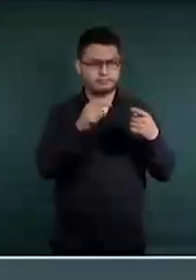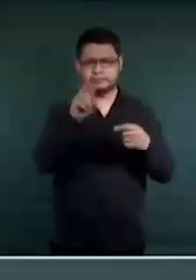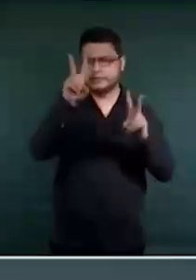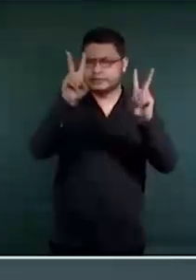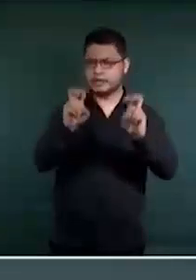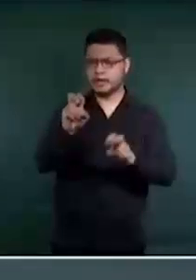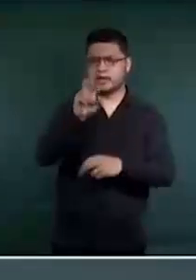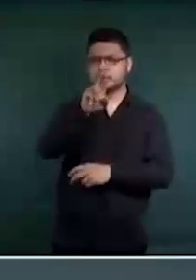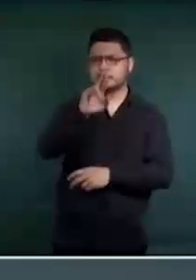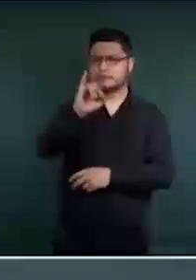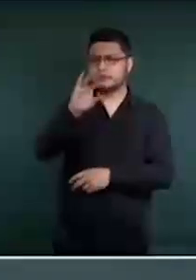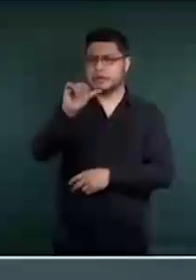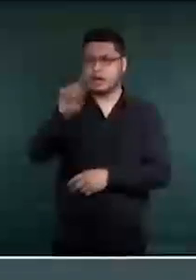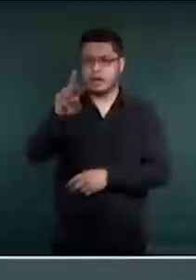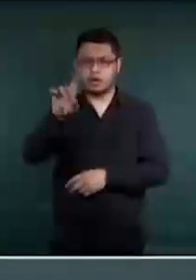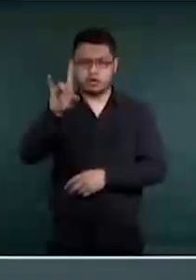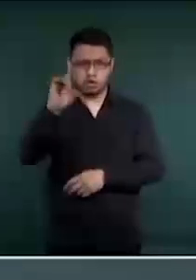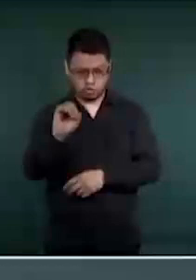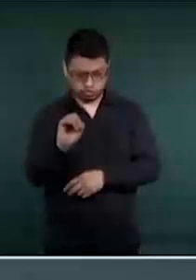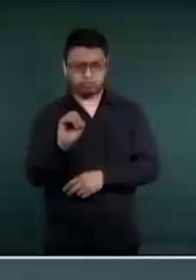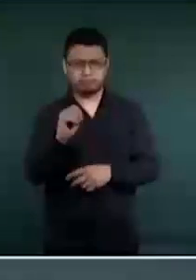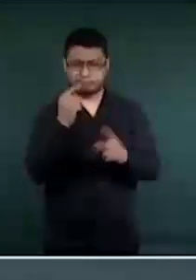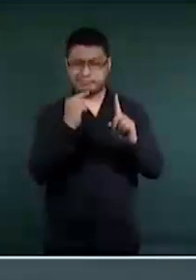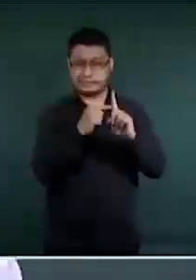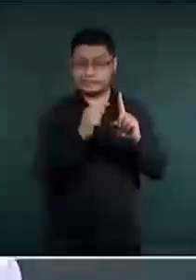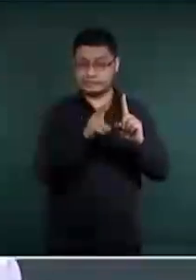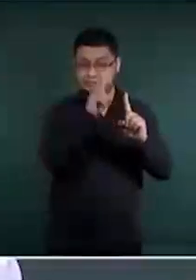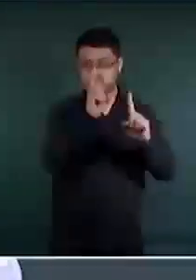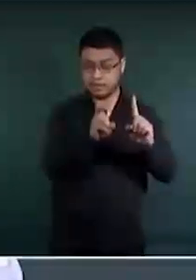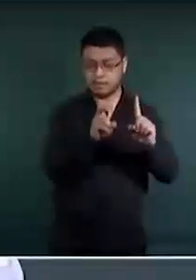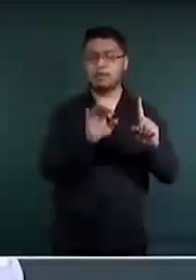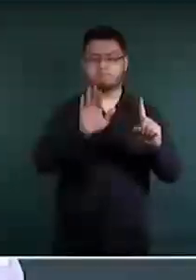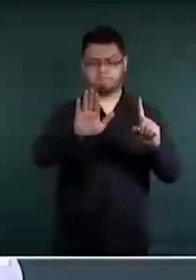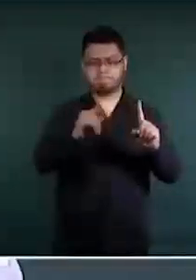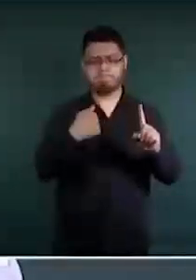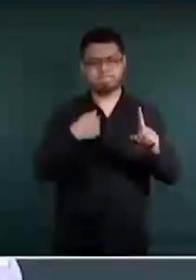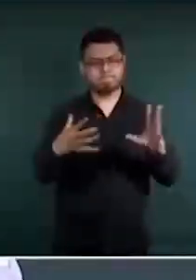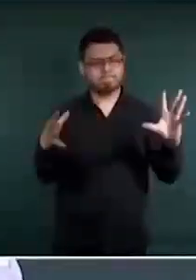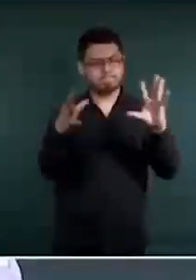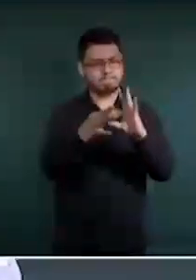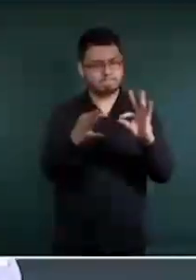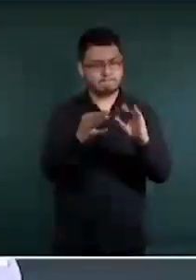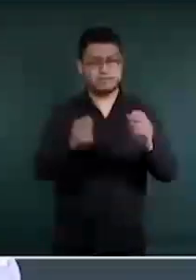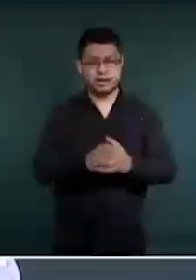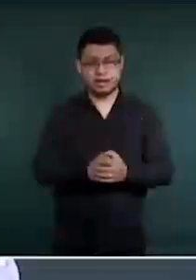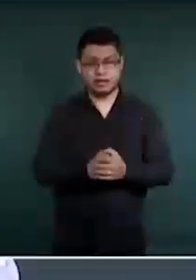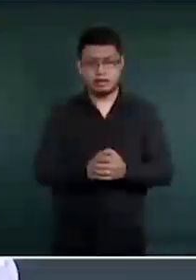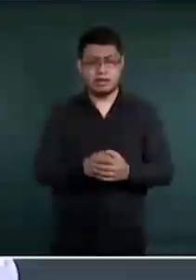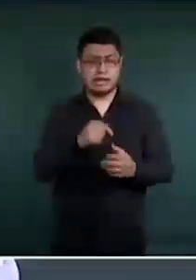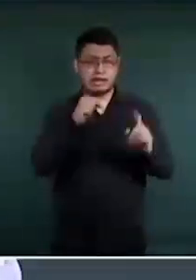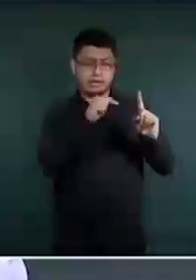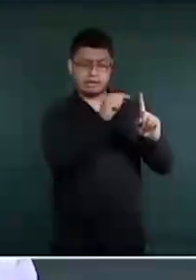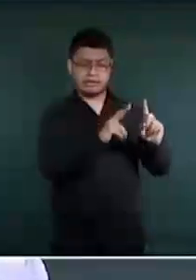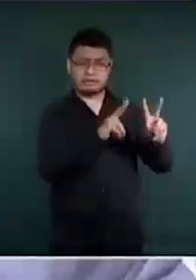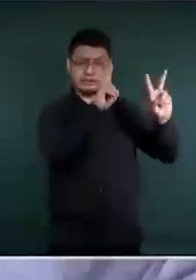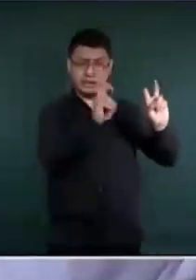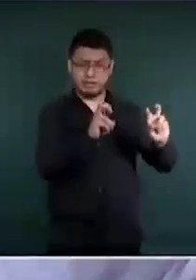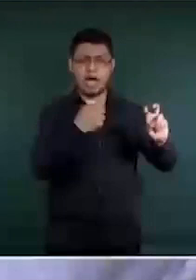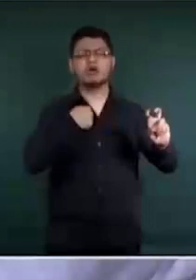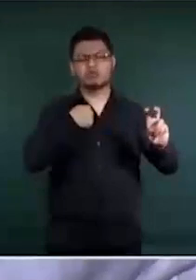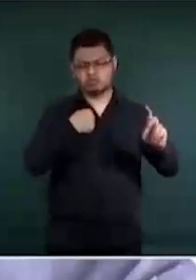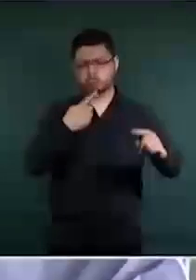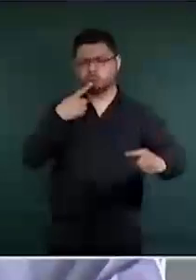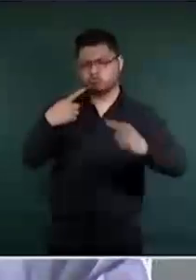a formar parte de la terna que estoy enviando